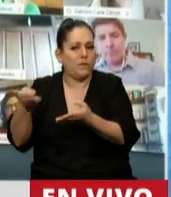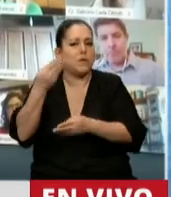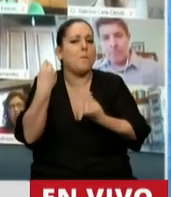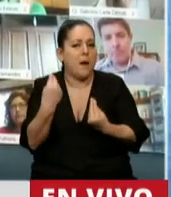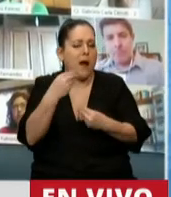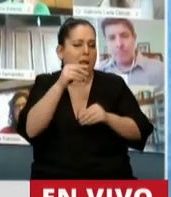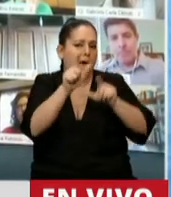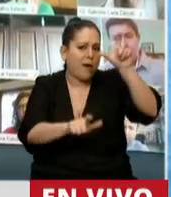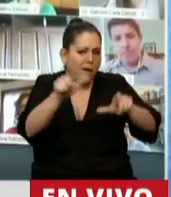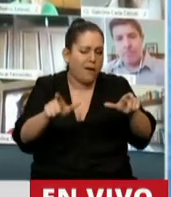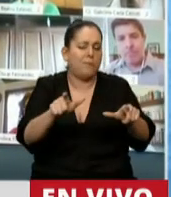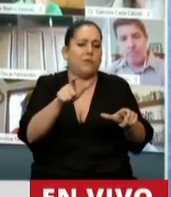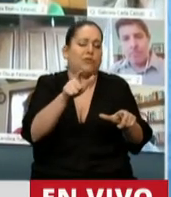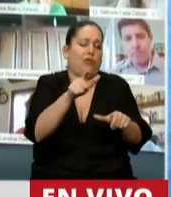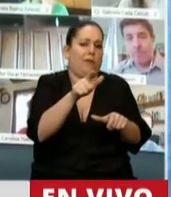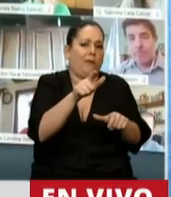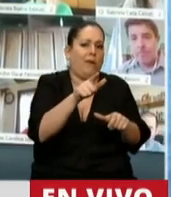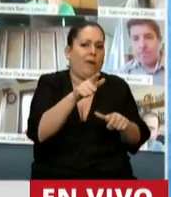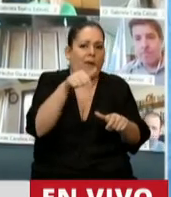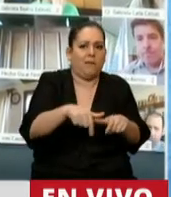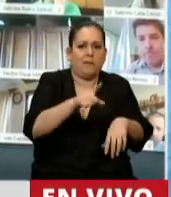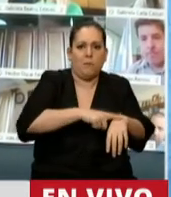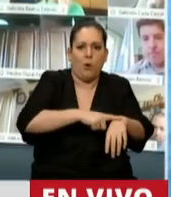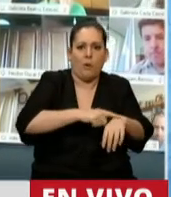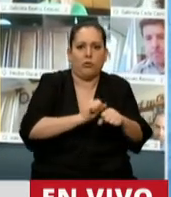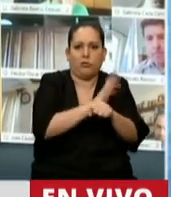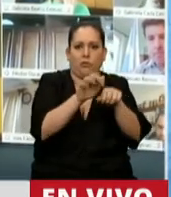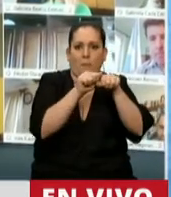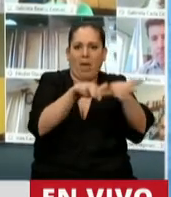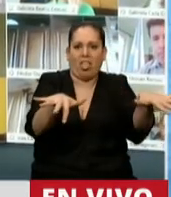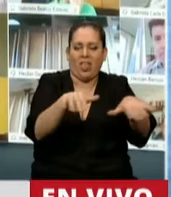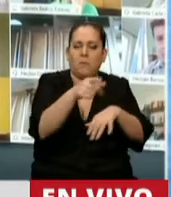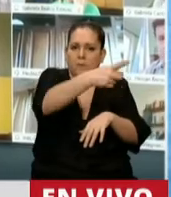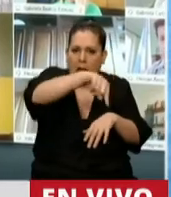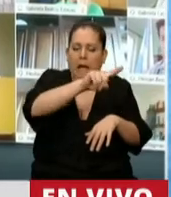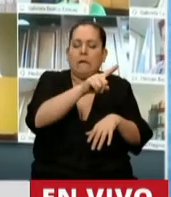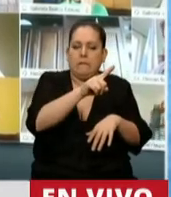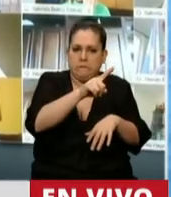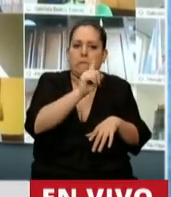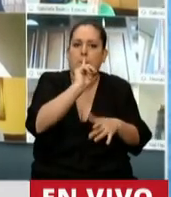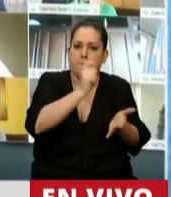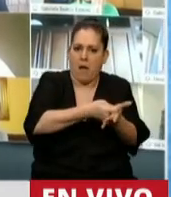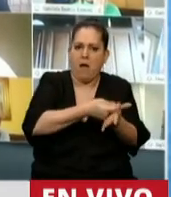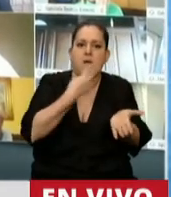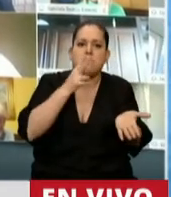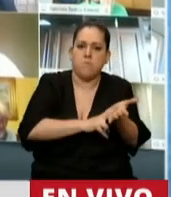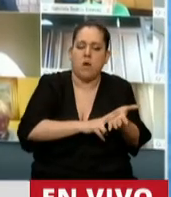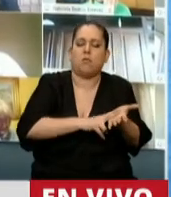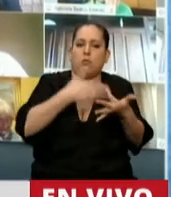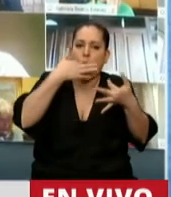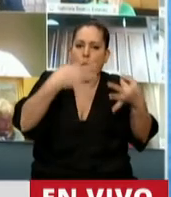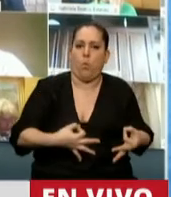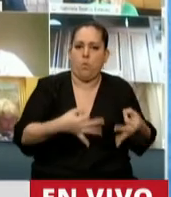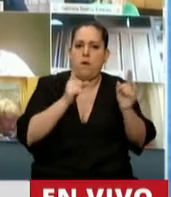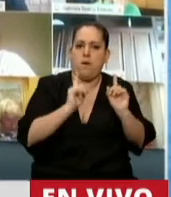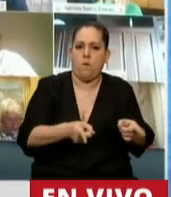contribuyentes que aún en este periodo de pandemia han honrado con el fisco el pago en tiempo y forma.